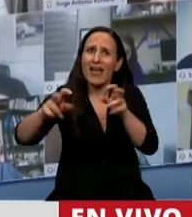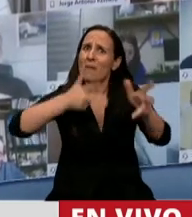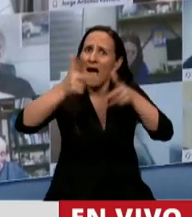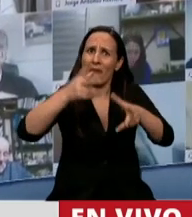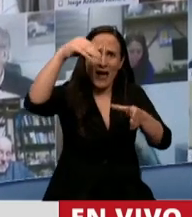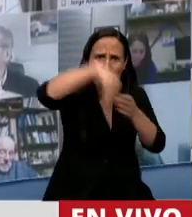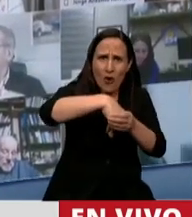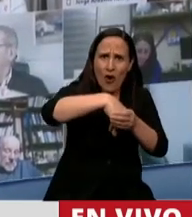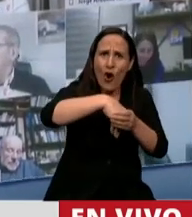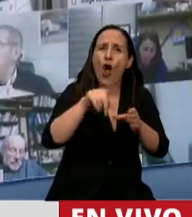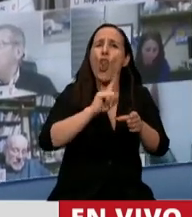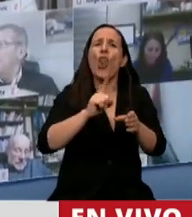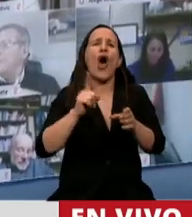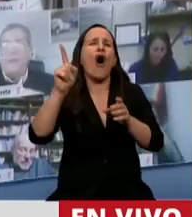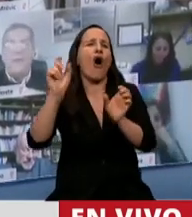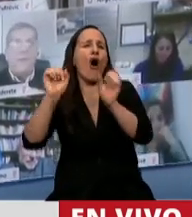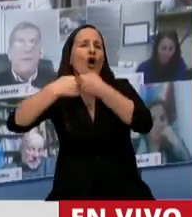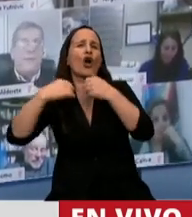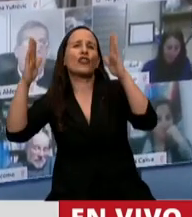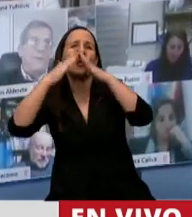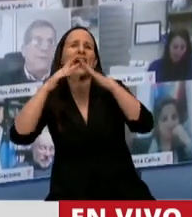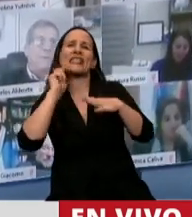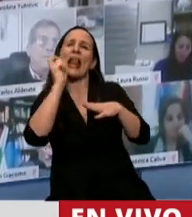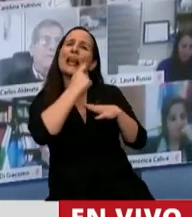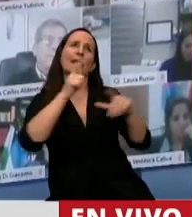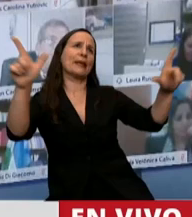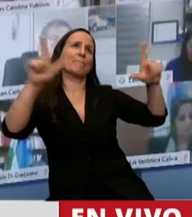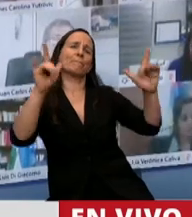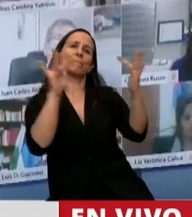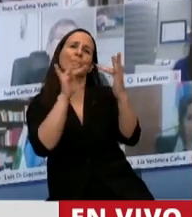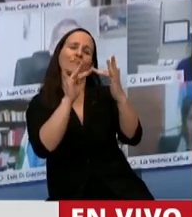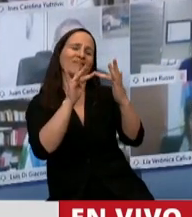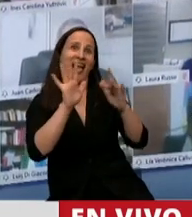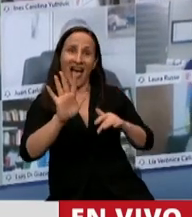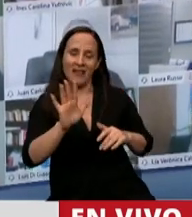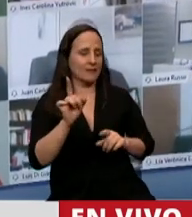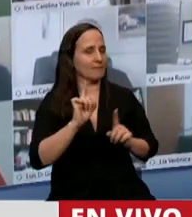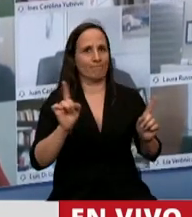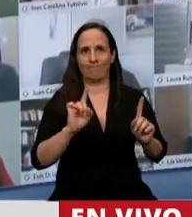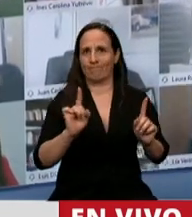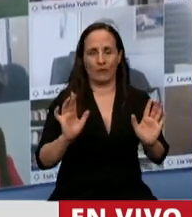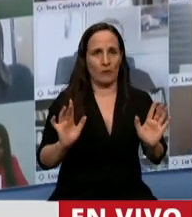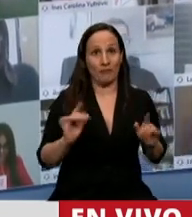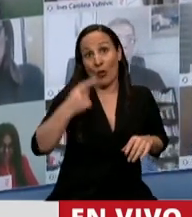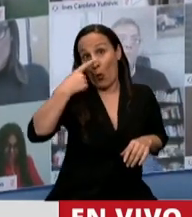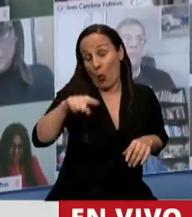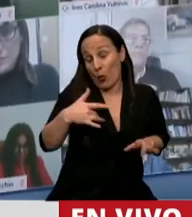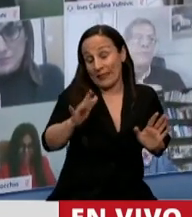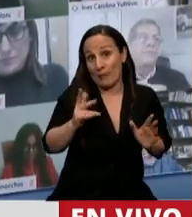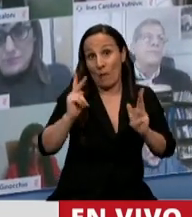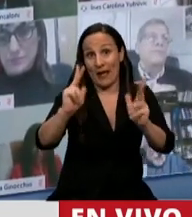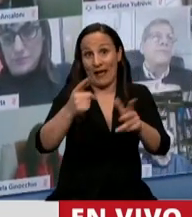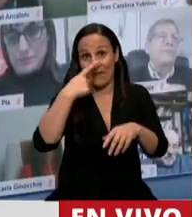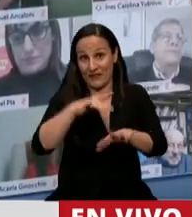no escondidos desde los living, desde nuestra casa. Por último y para finalizar, porque he escuchado varios